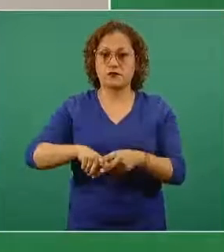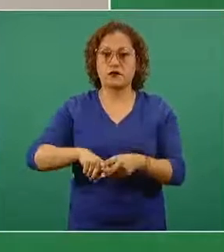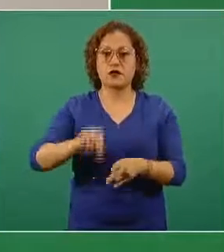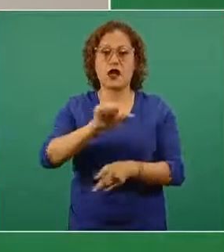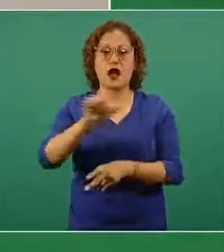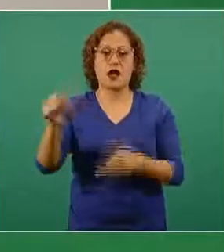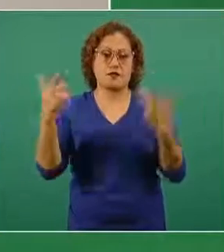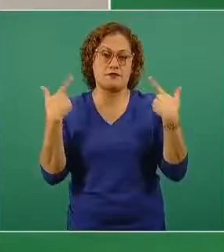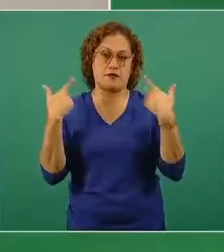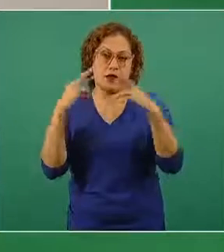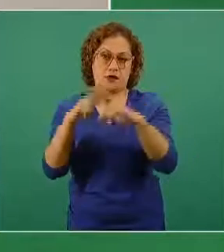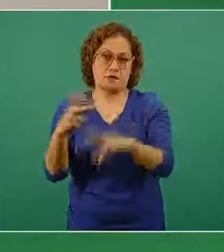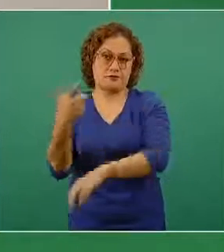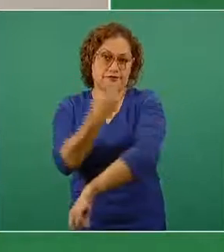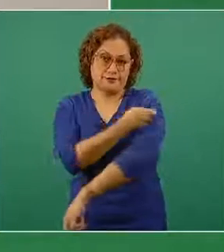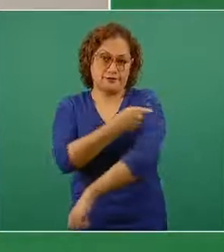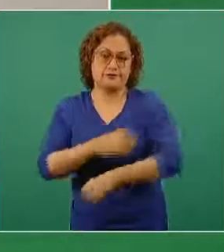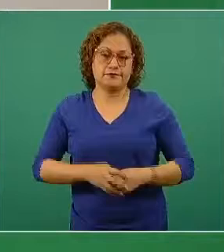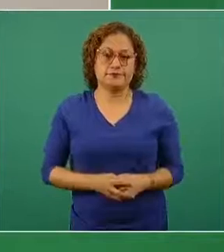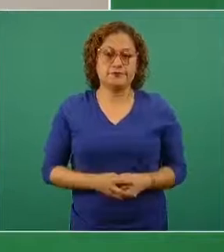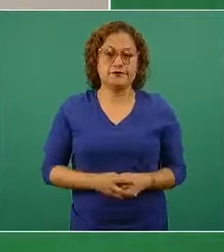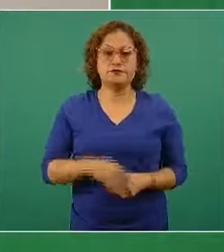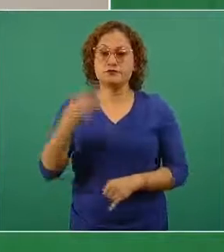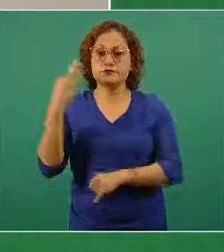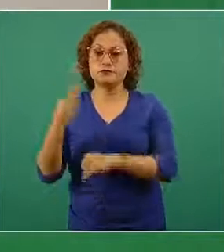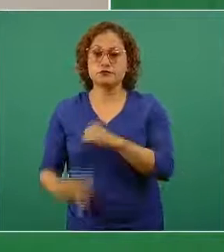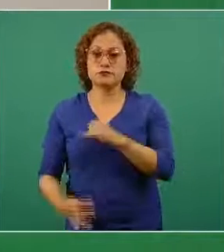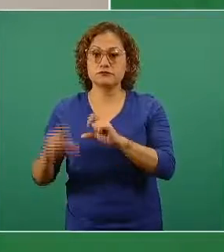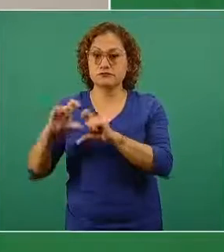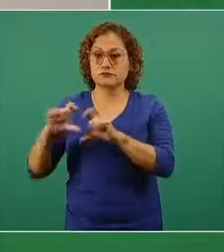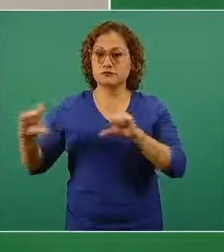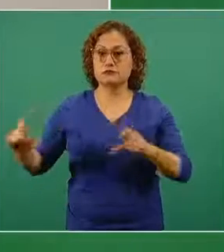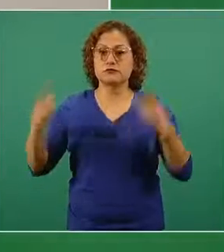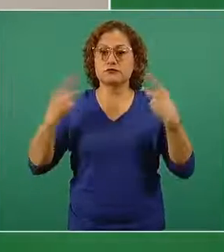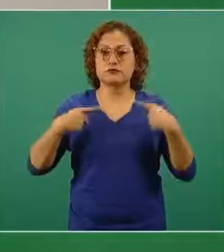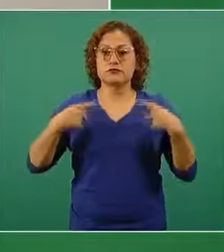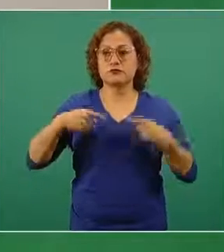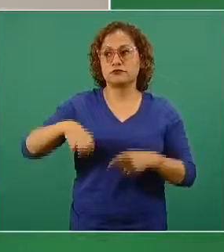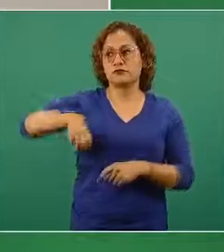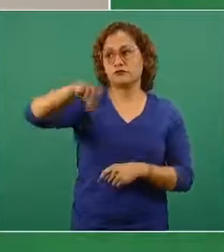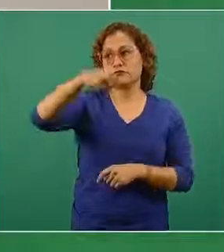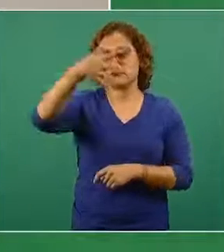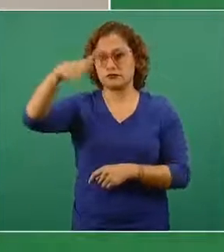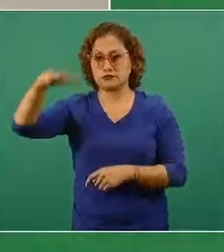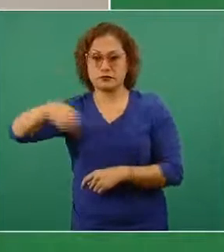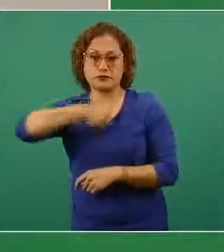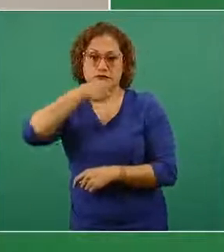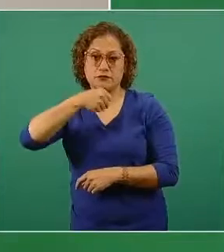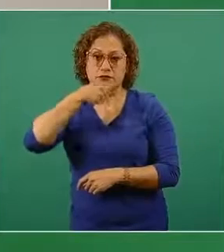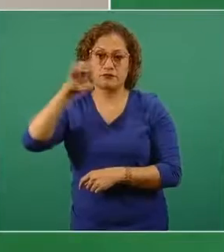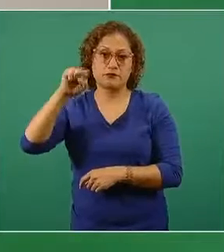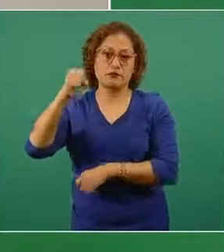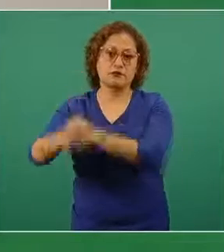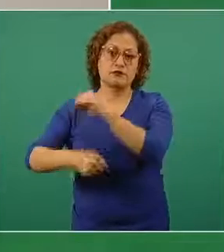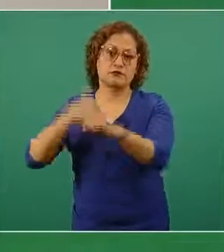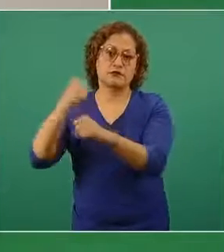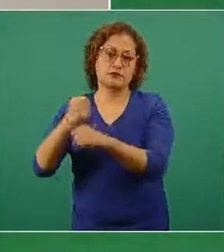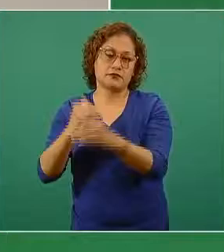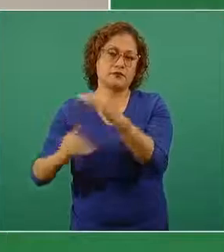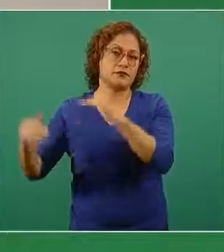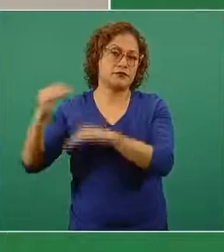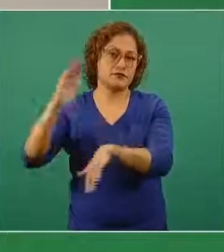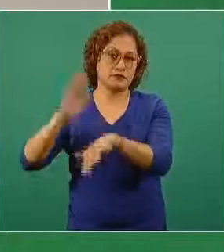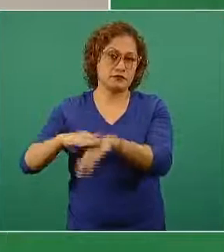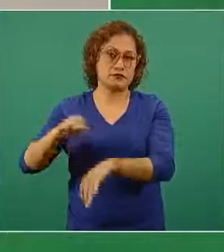los trabajadores de la salud. Y finalmente el grupo de personas adultas mayores de 60 años y más, que ha sido el principal objetivo de las